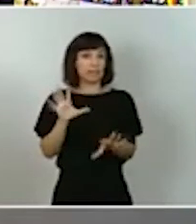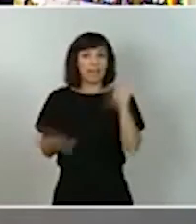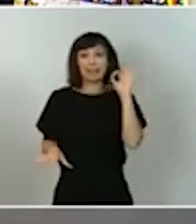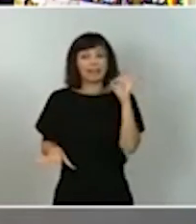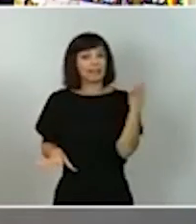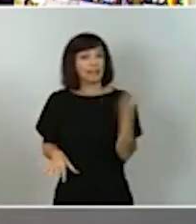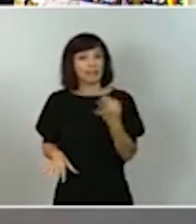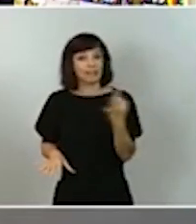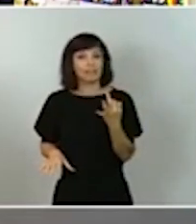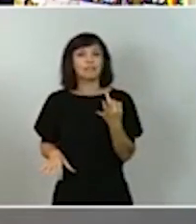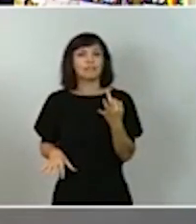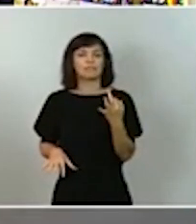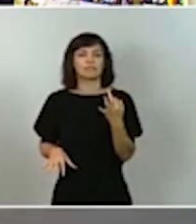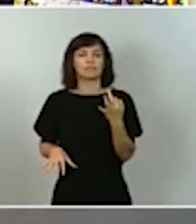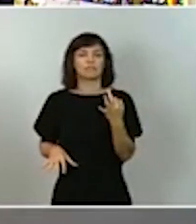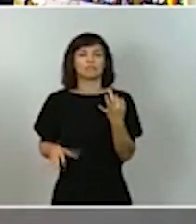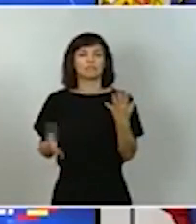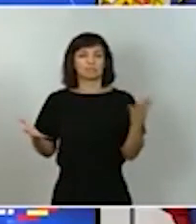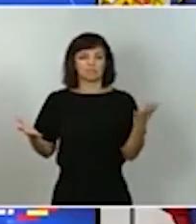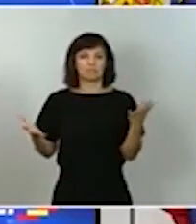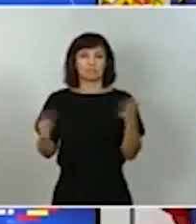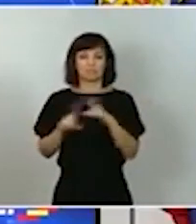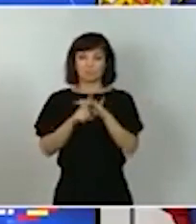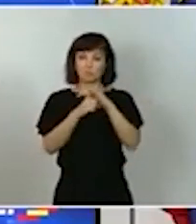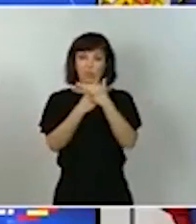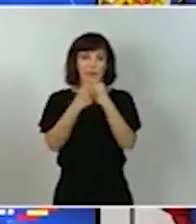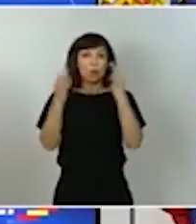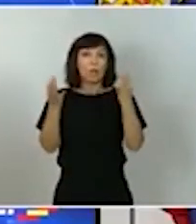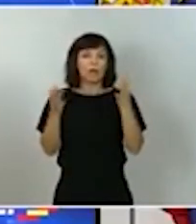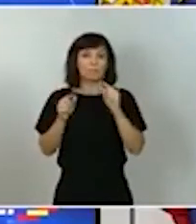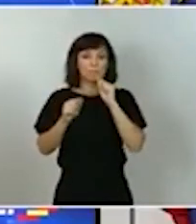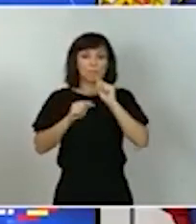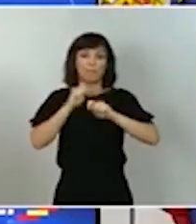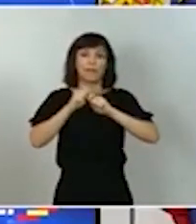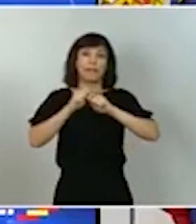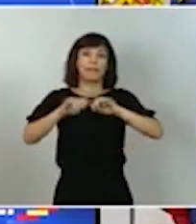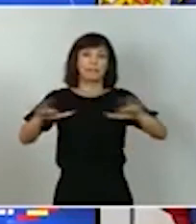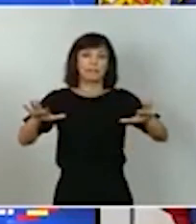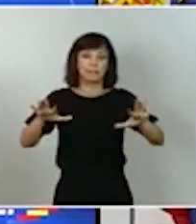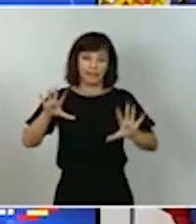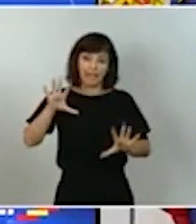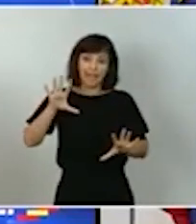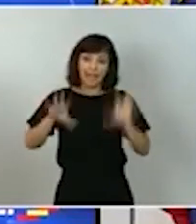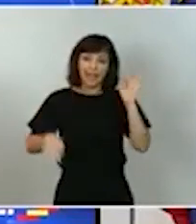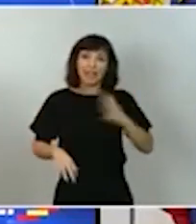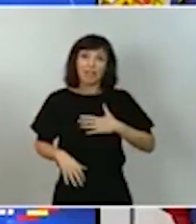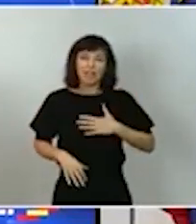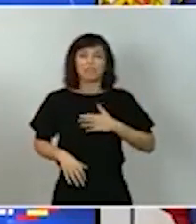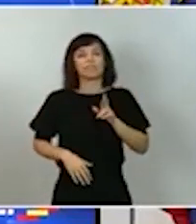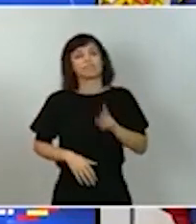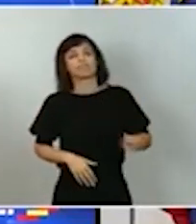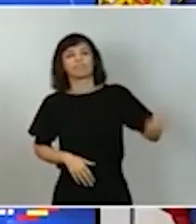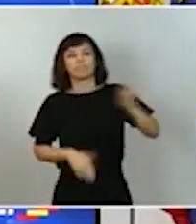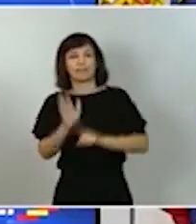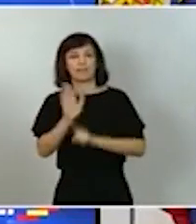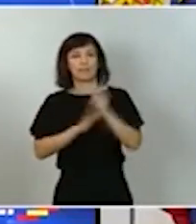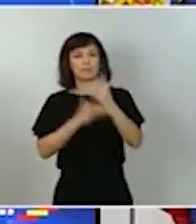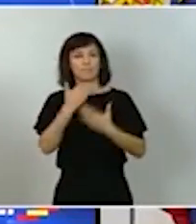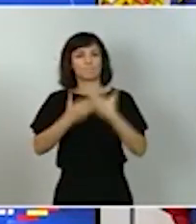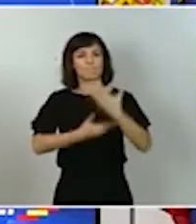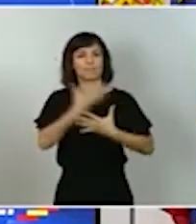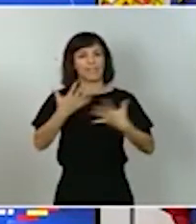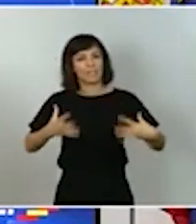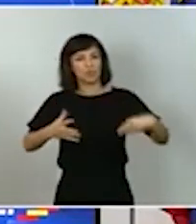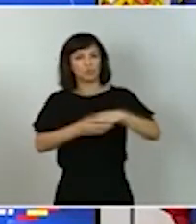hemos decidido nuestra circunstancia ha sido la pandemia y nuestra elección será la recuperación y la modernización inclusiva de nuestro